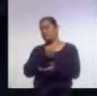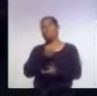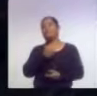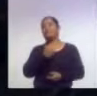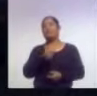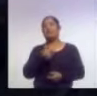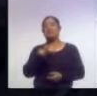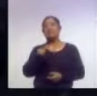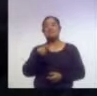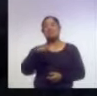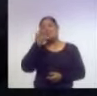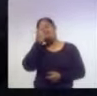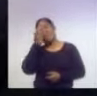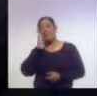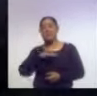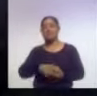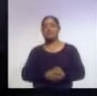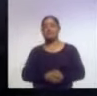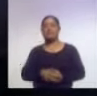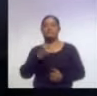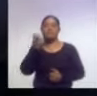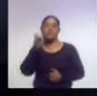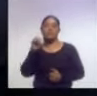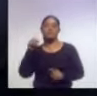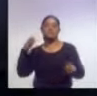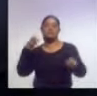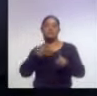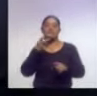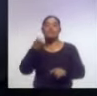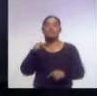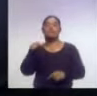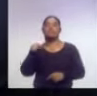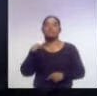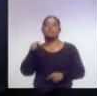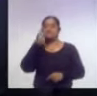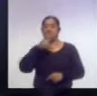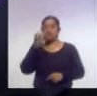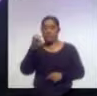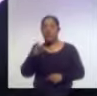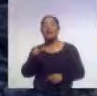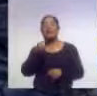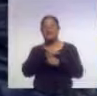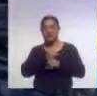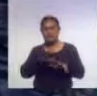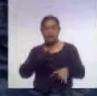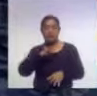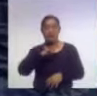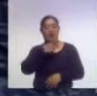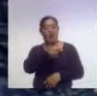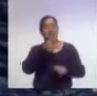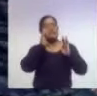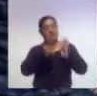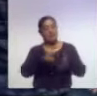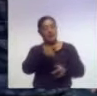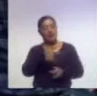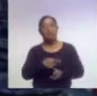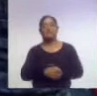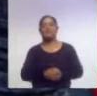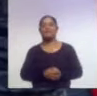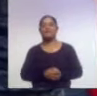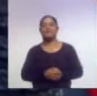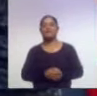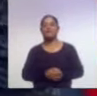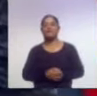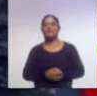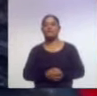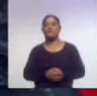el ridículo. Efectivamente, Mario. qué bueno que tocas este punto, amigo, porque la información que tenemos ya a la mano de último minuto es